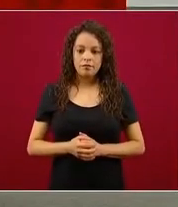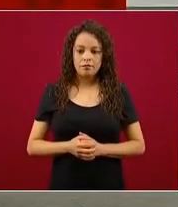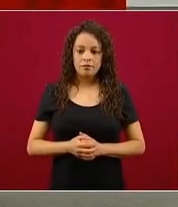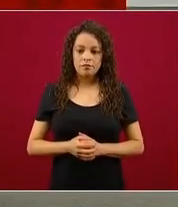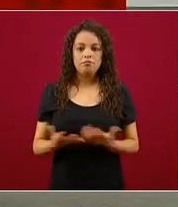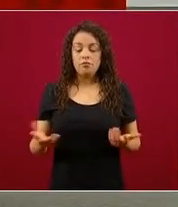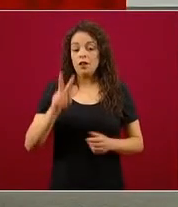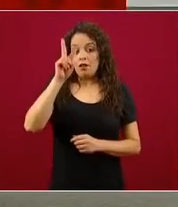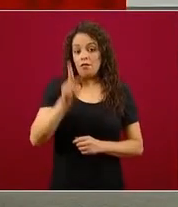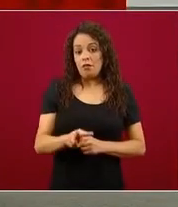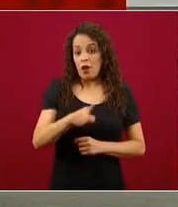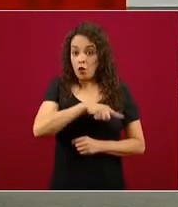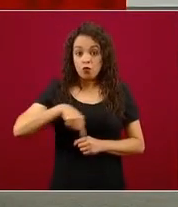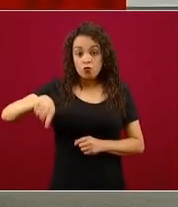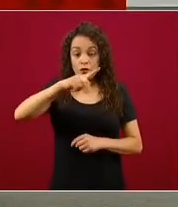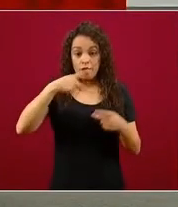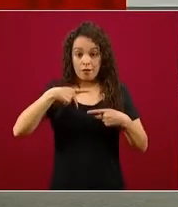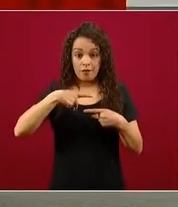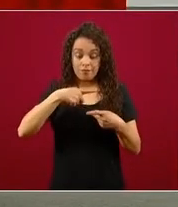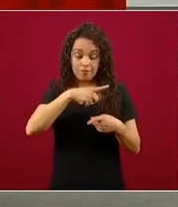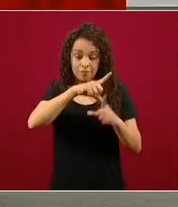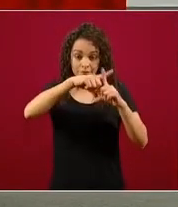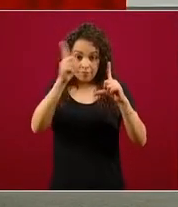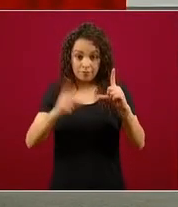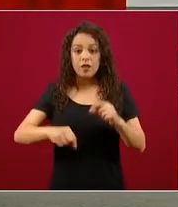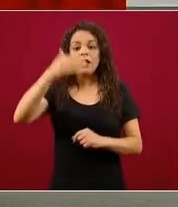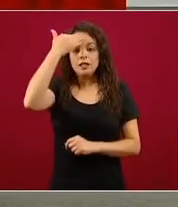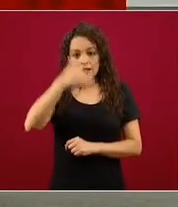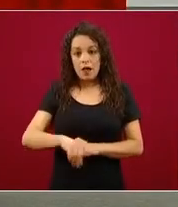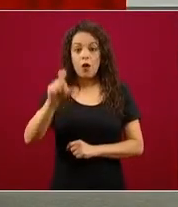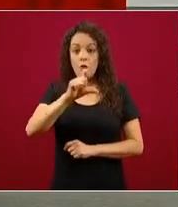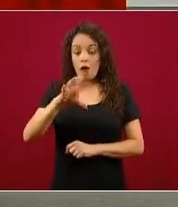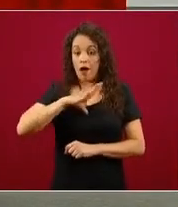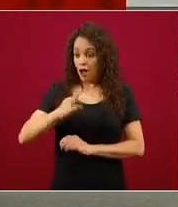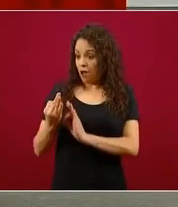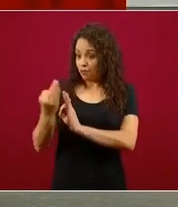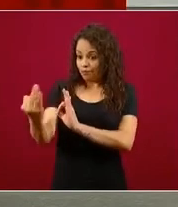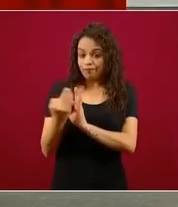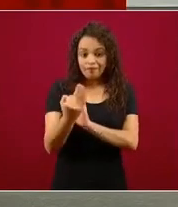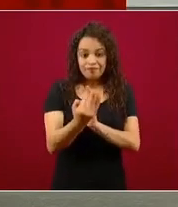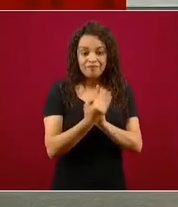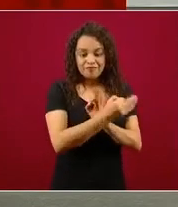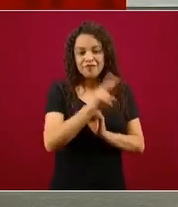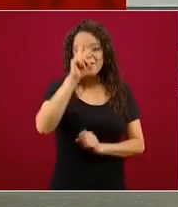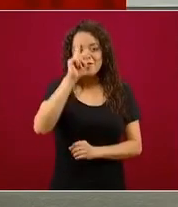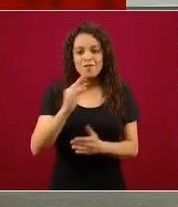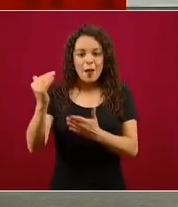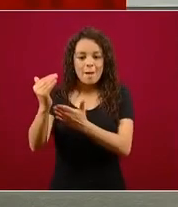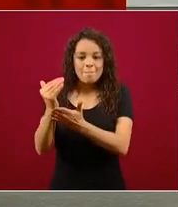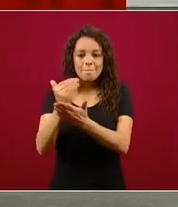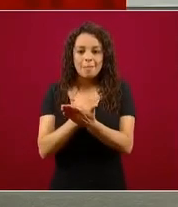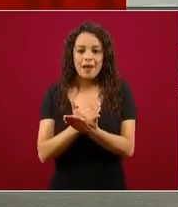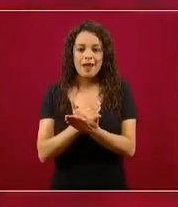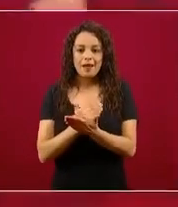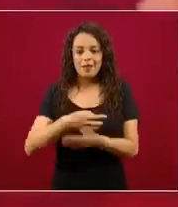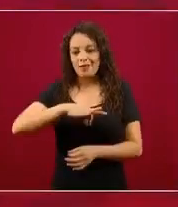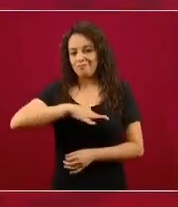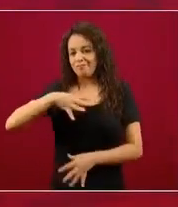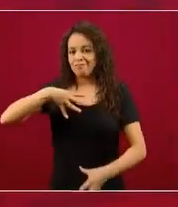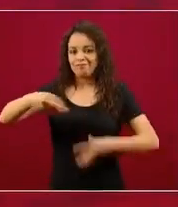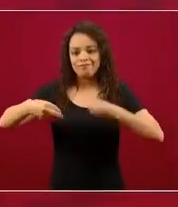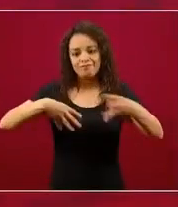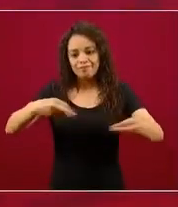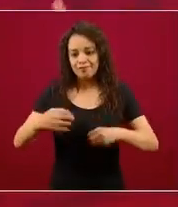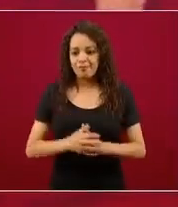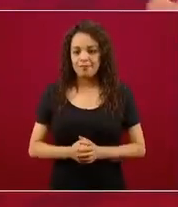presente, en la medida en que estemos a sana distancia unos desde otros, tenemos menor probabilidad de contagiarlos, que el que esté enfermo no